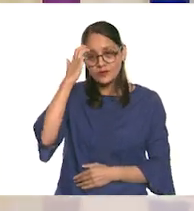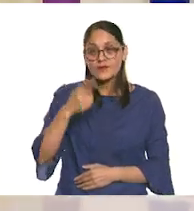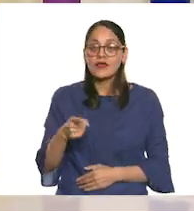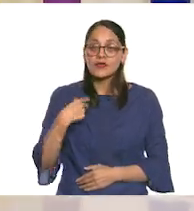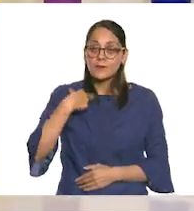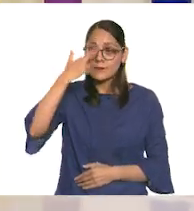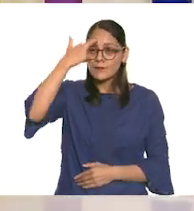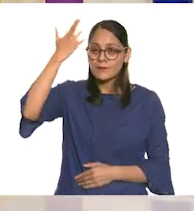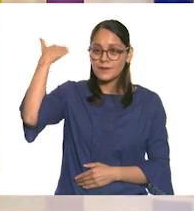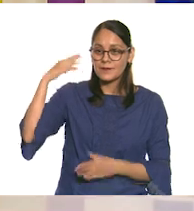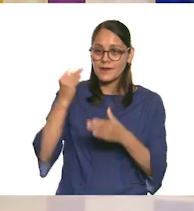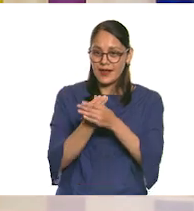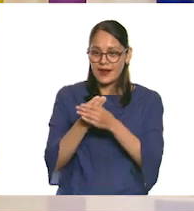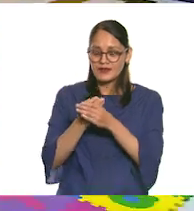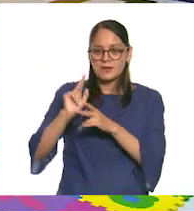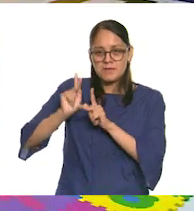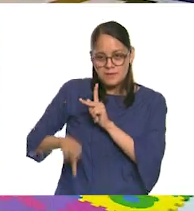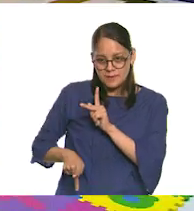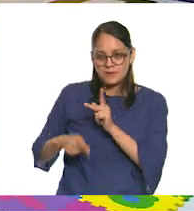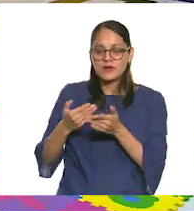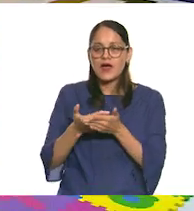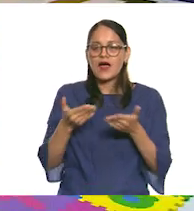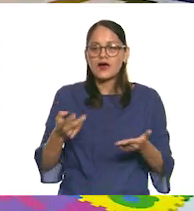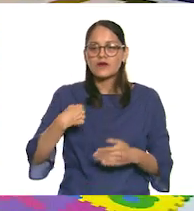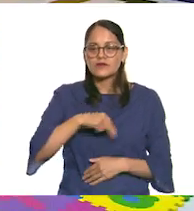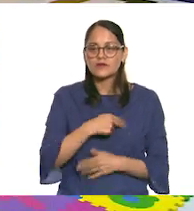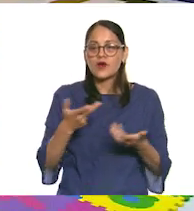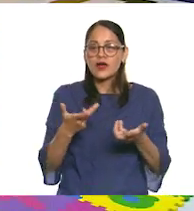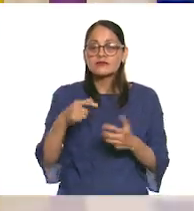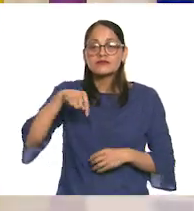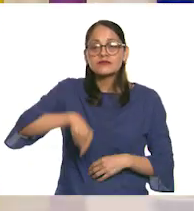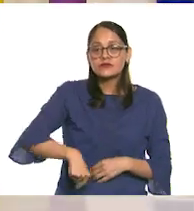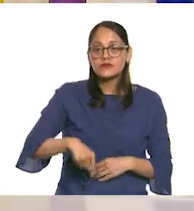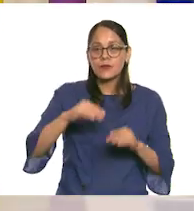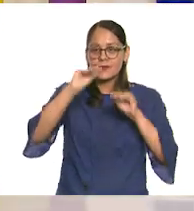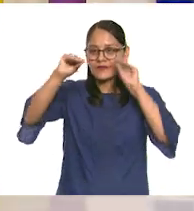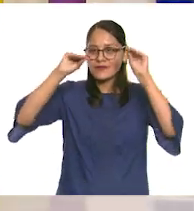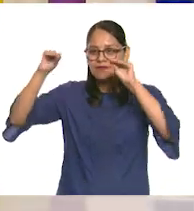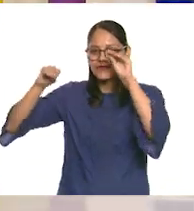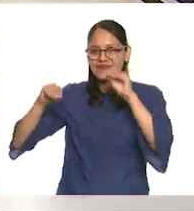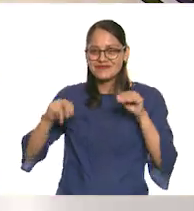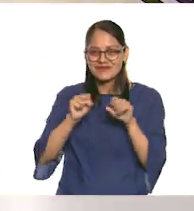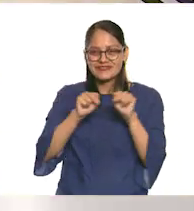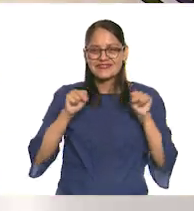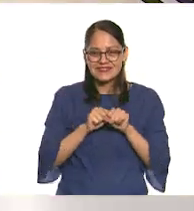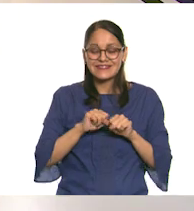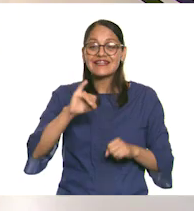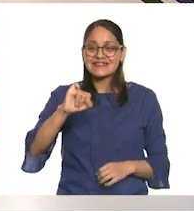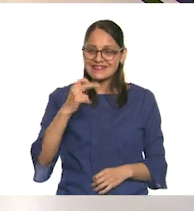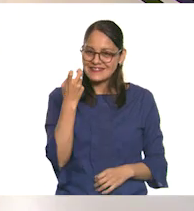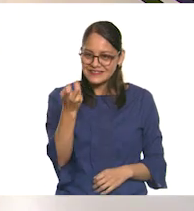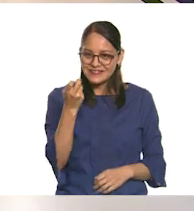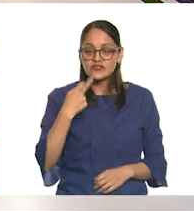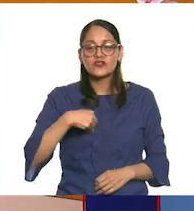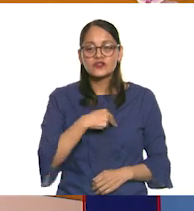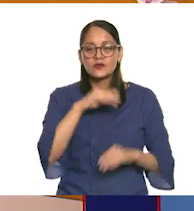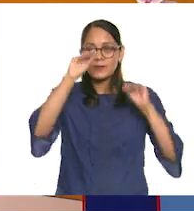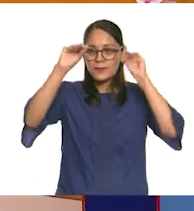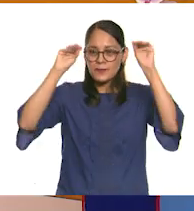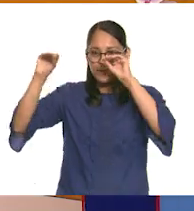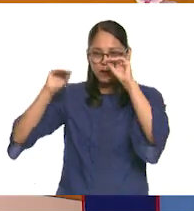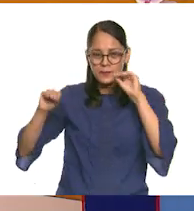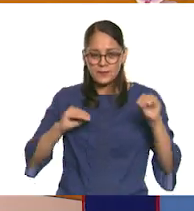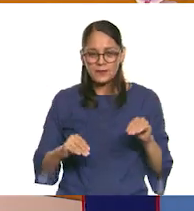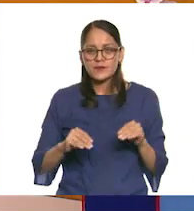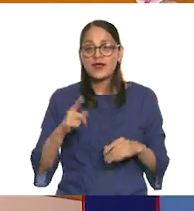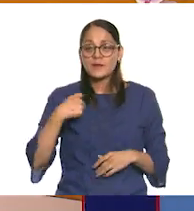clase pasada quedamos en algo. Vamos a hacer una instalación aquí en nuestro salón de clases. ¡Exactamente! Vamos a hacer una instalación aquí en el